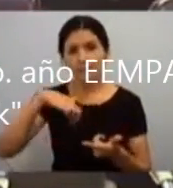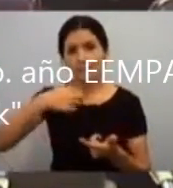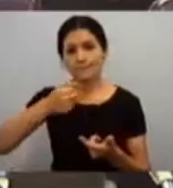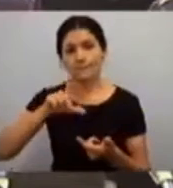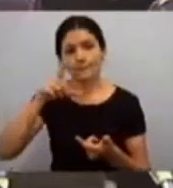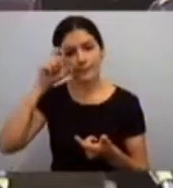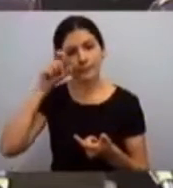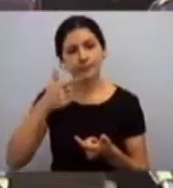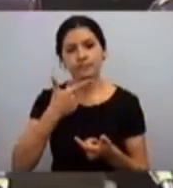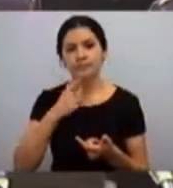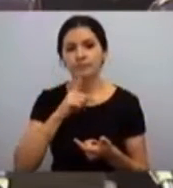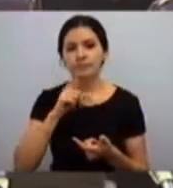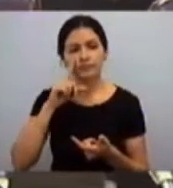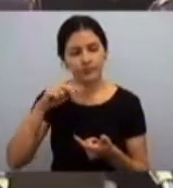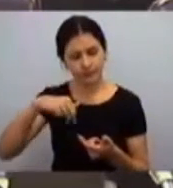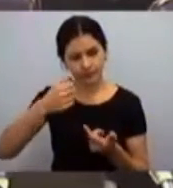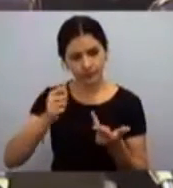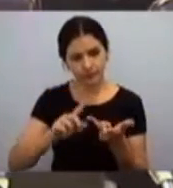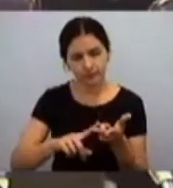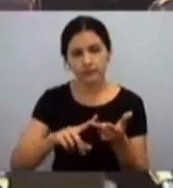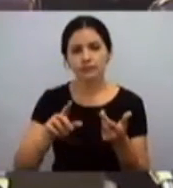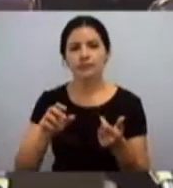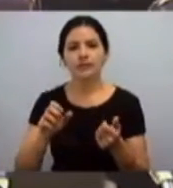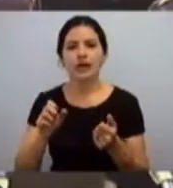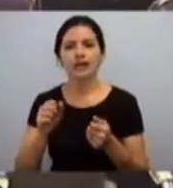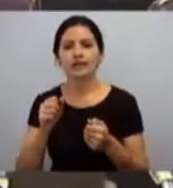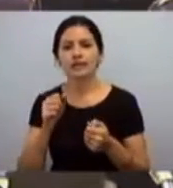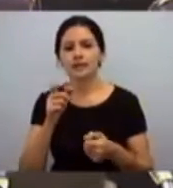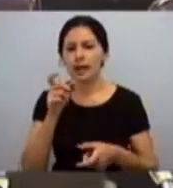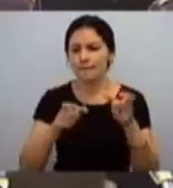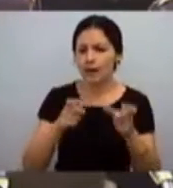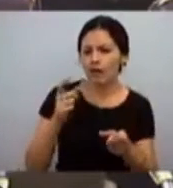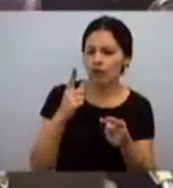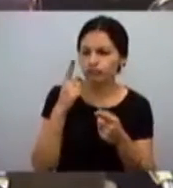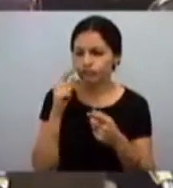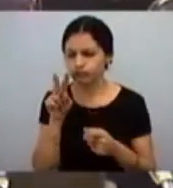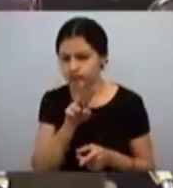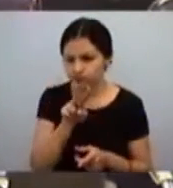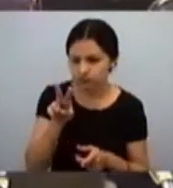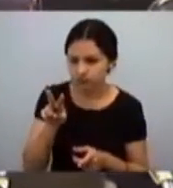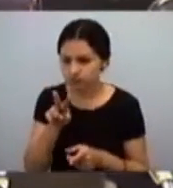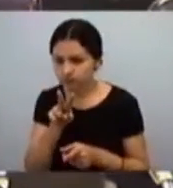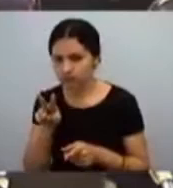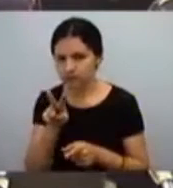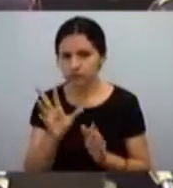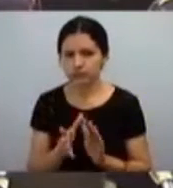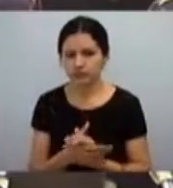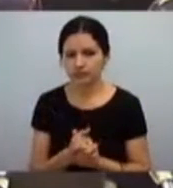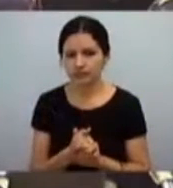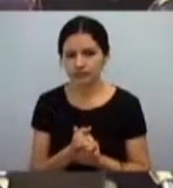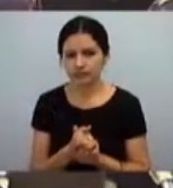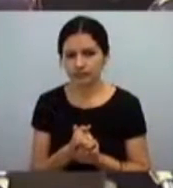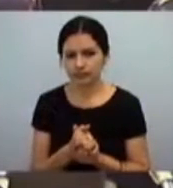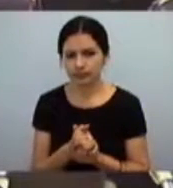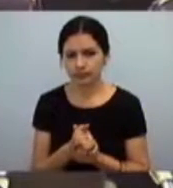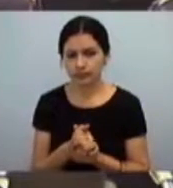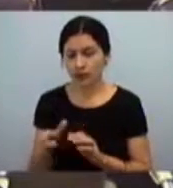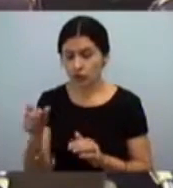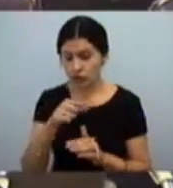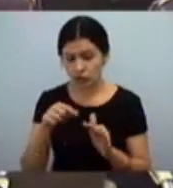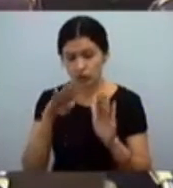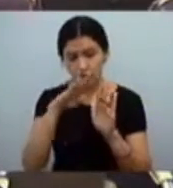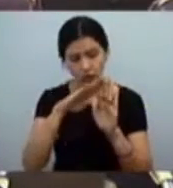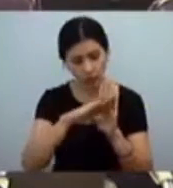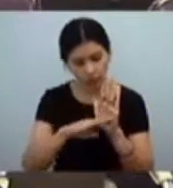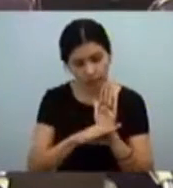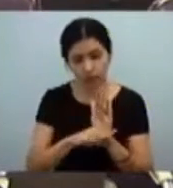acompañado por el espionaje israelí para la ocupación de Irak y demás. Todos estos métodos son los que utiliza